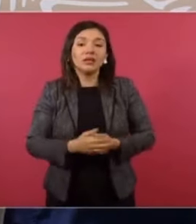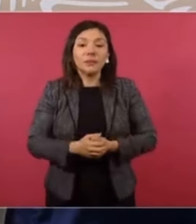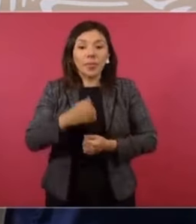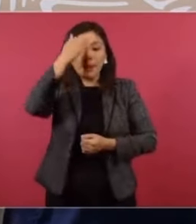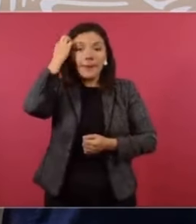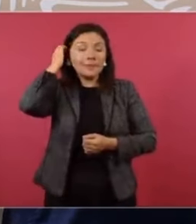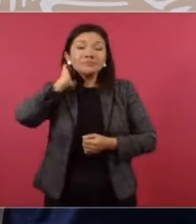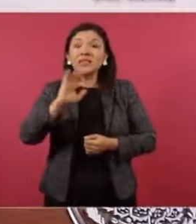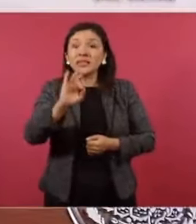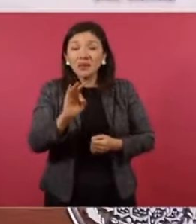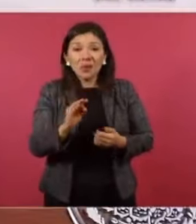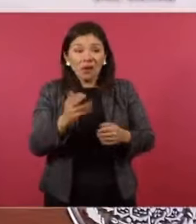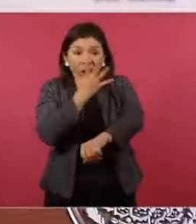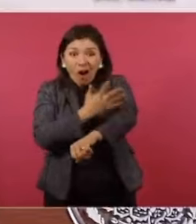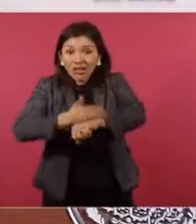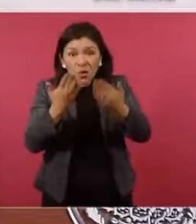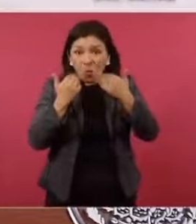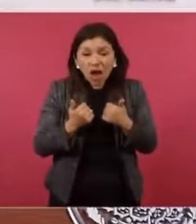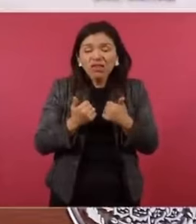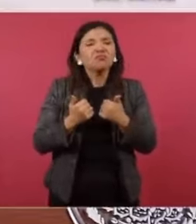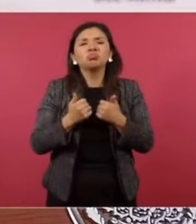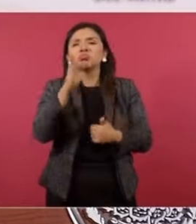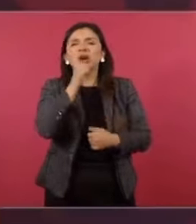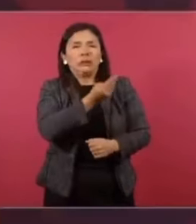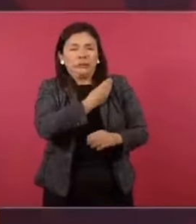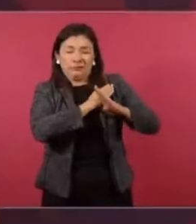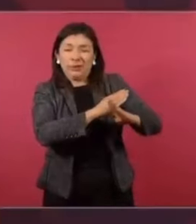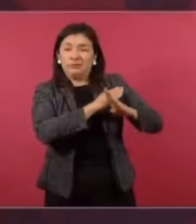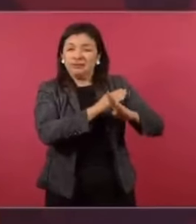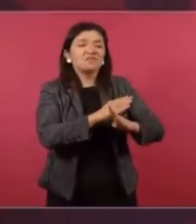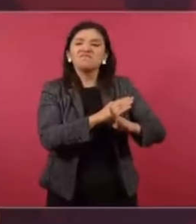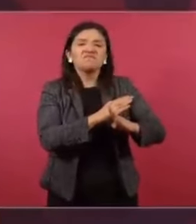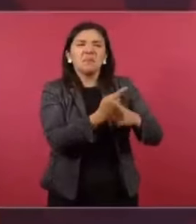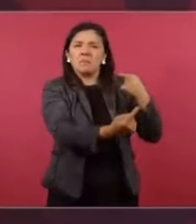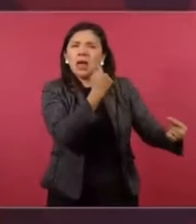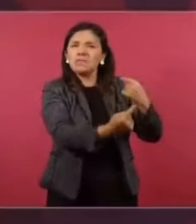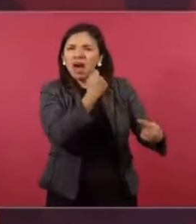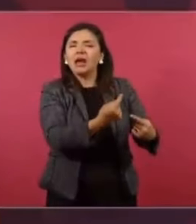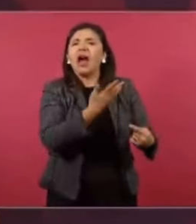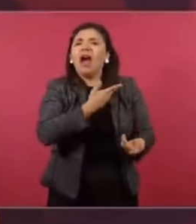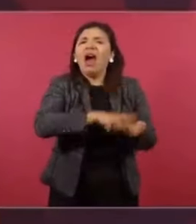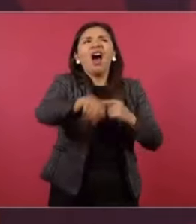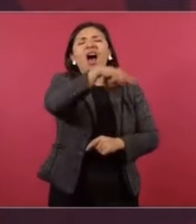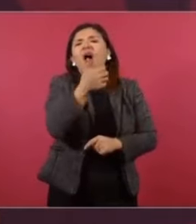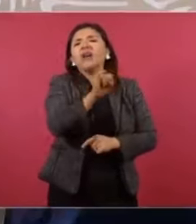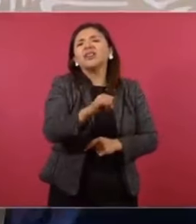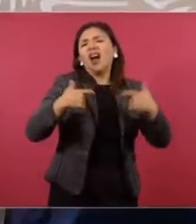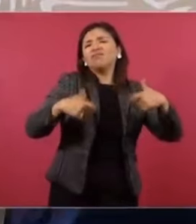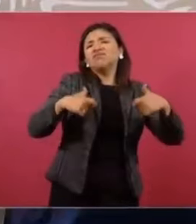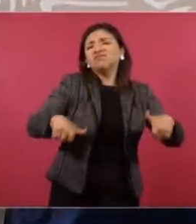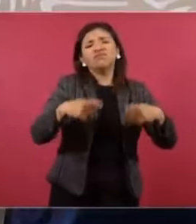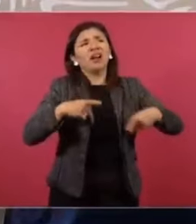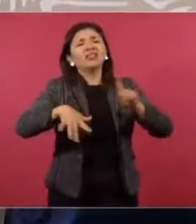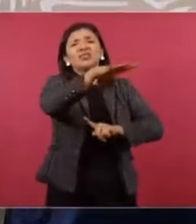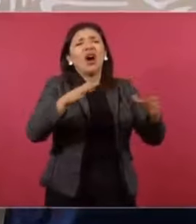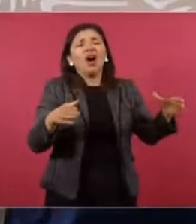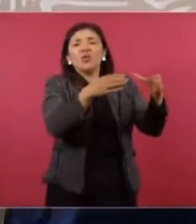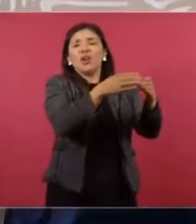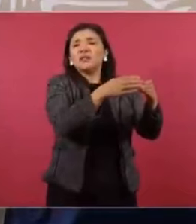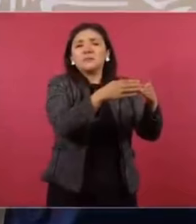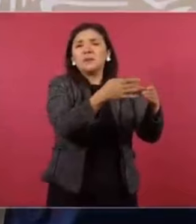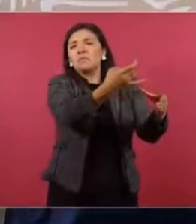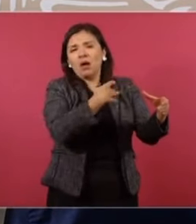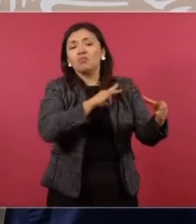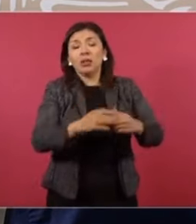Si no se actúa con honestidad, no se resiste a los embates de la oligarquía y de sus achichincles.